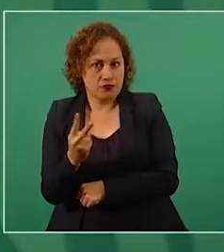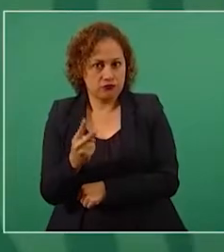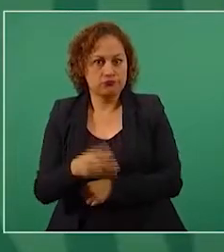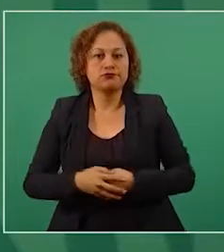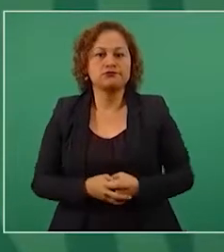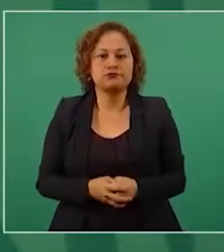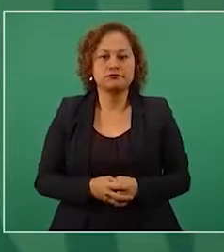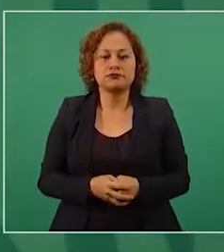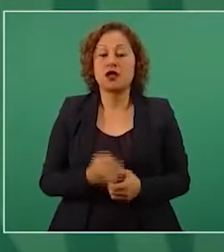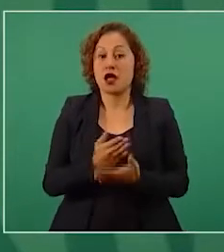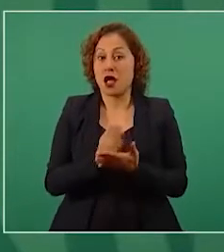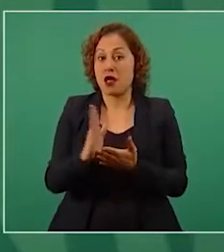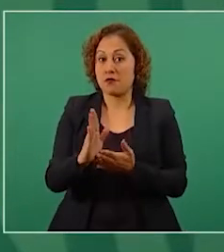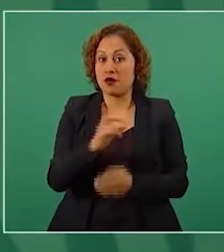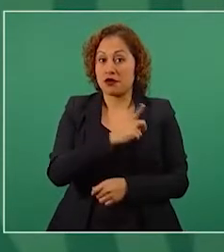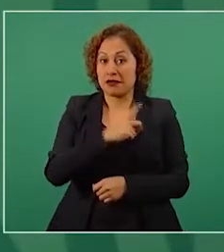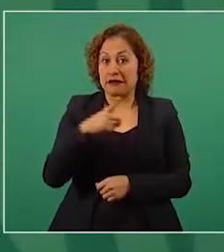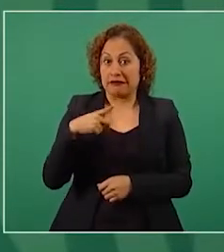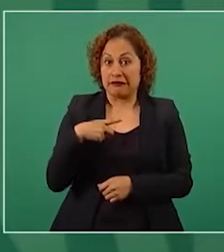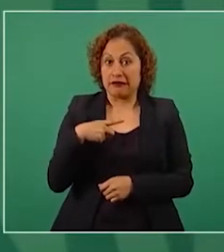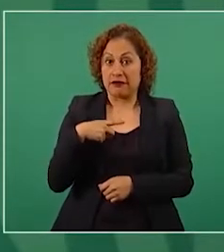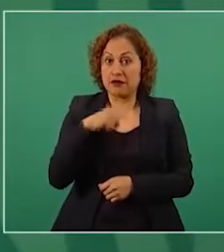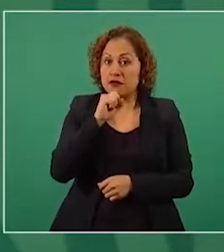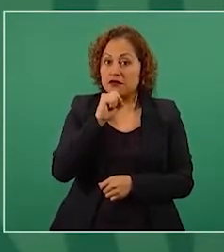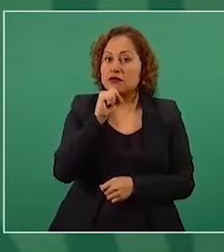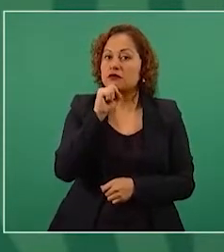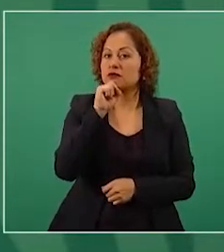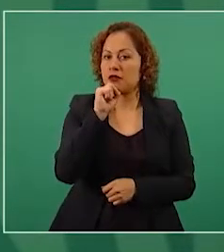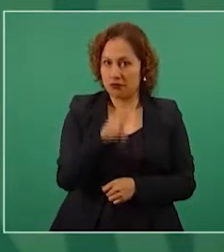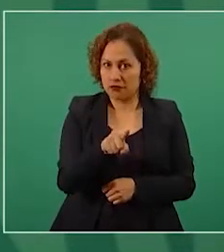subrayo, respetarse